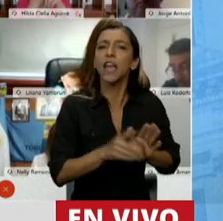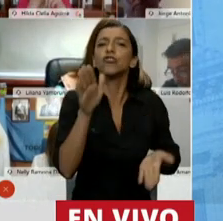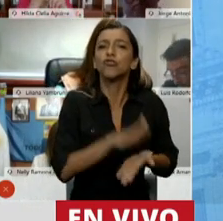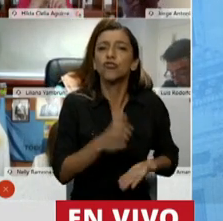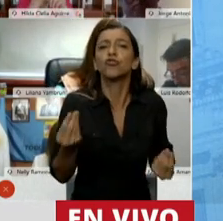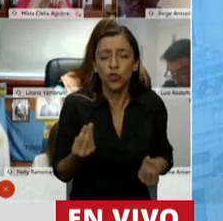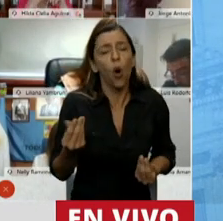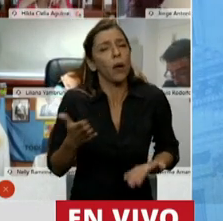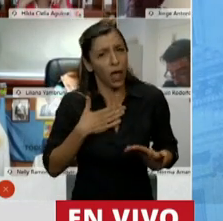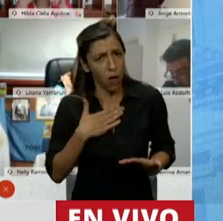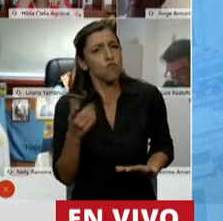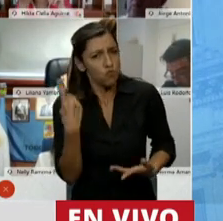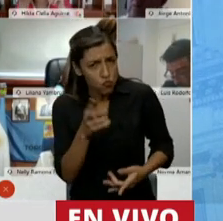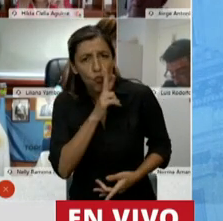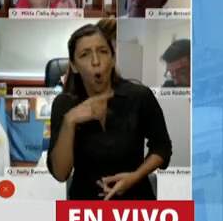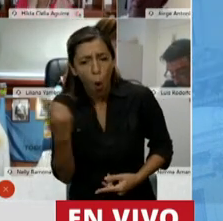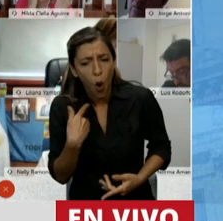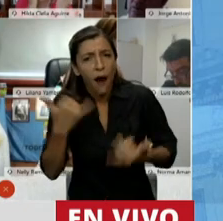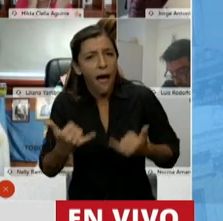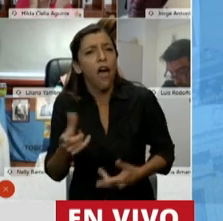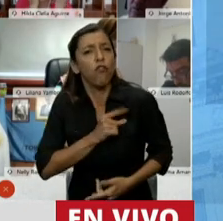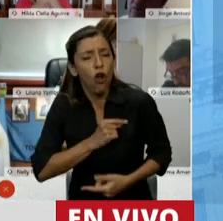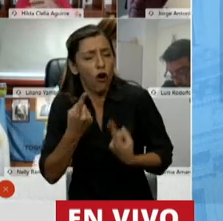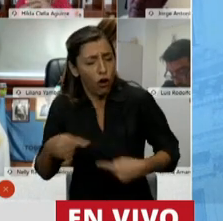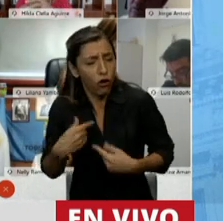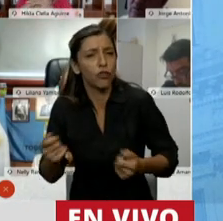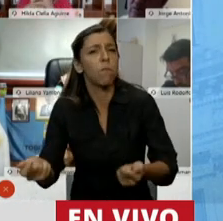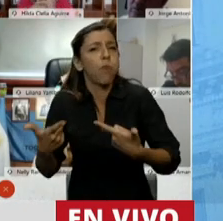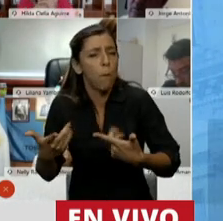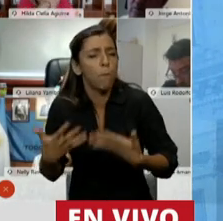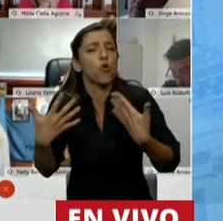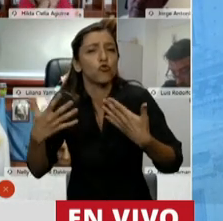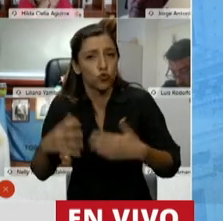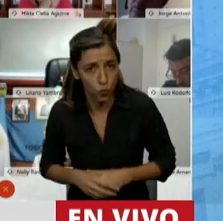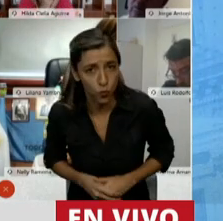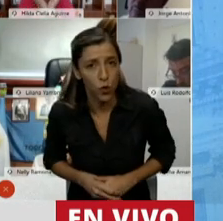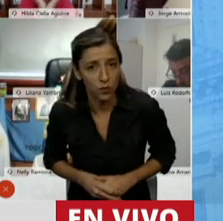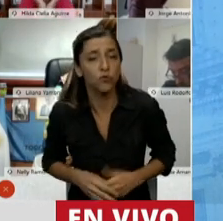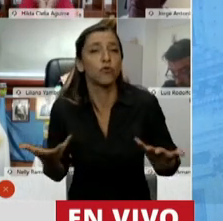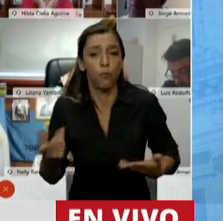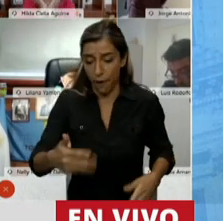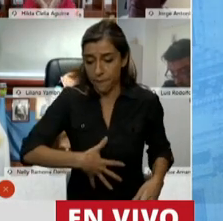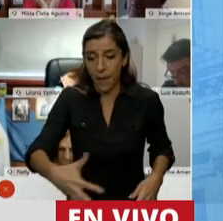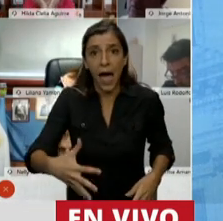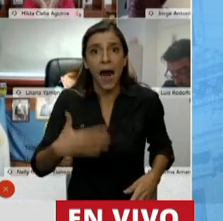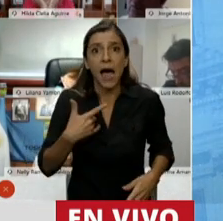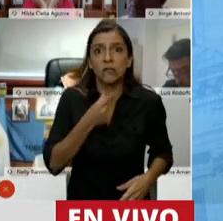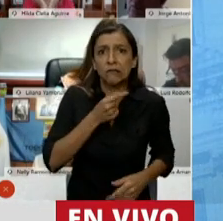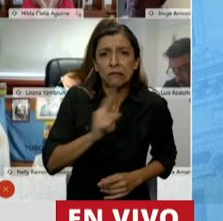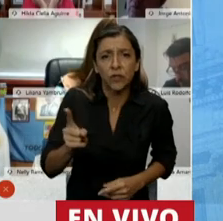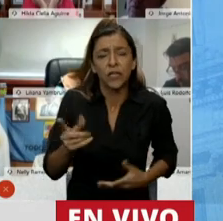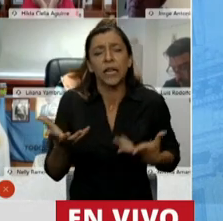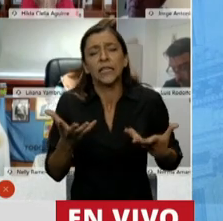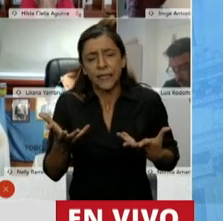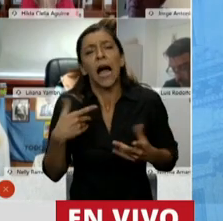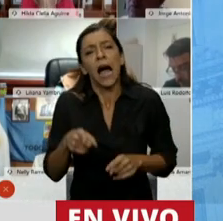llevamos en nuestra vida. Solo nosotras las mujeres como la consecuencia no deseada, no del doble